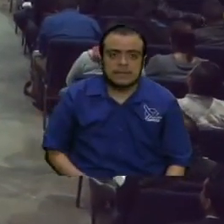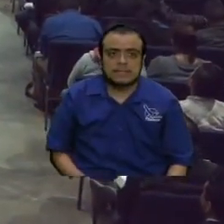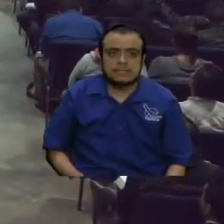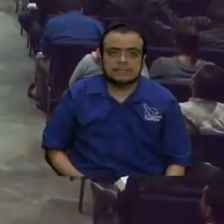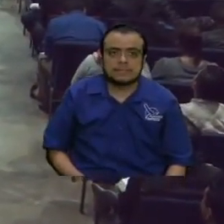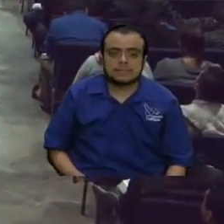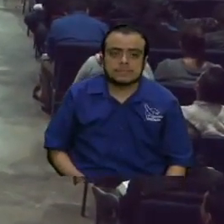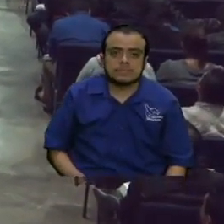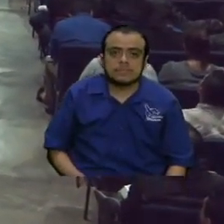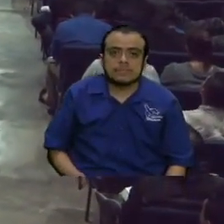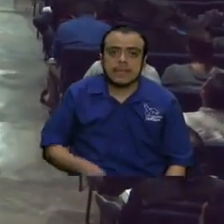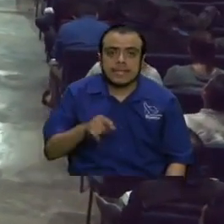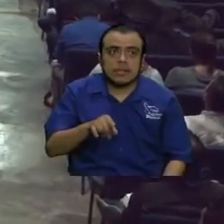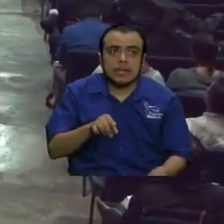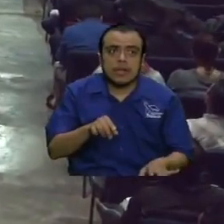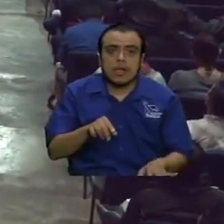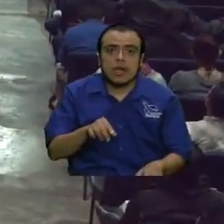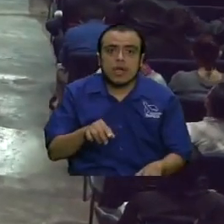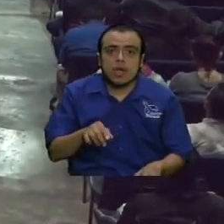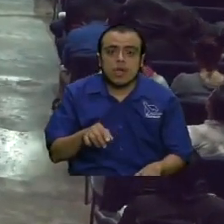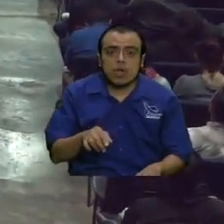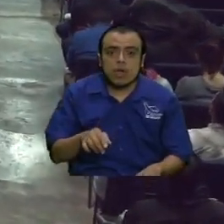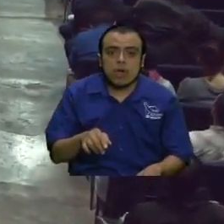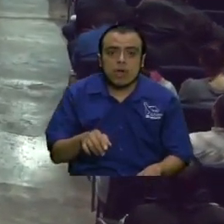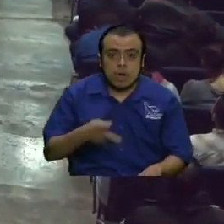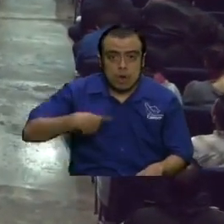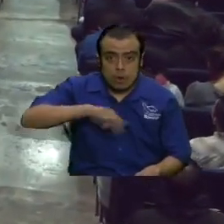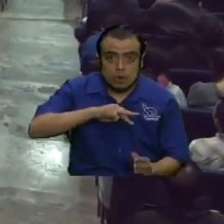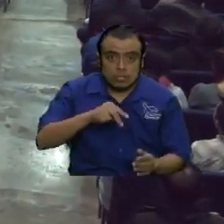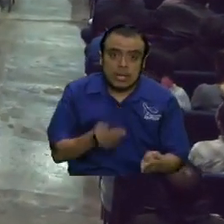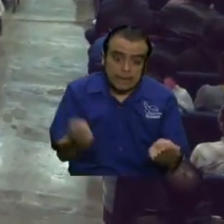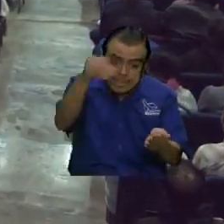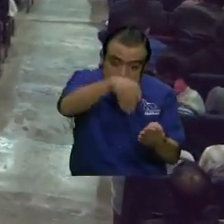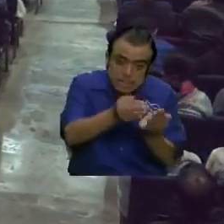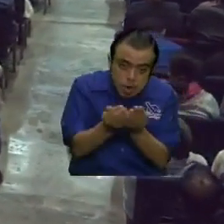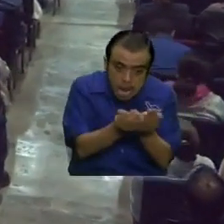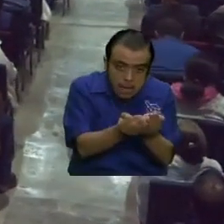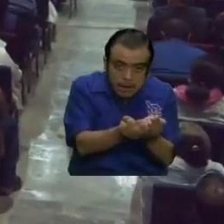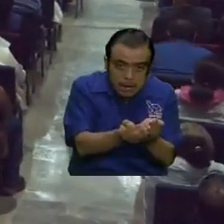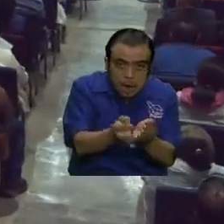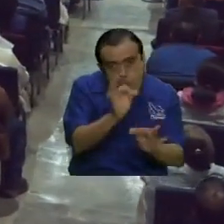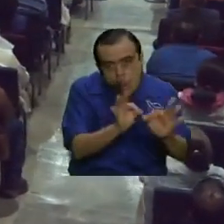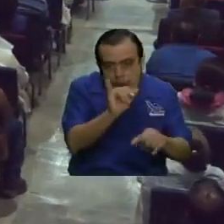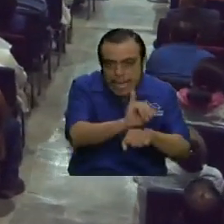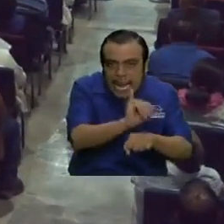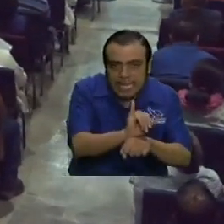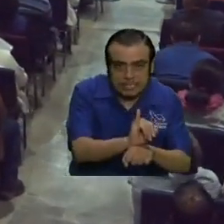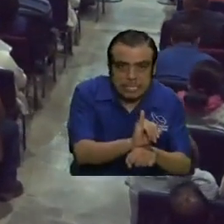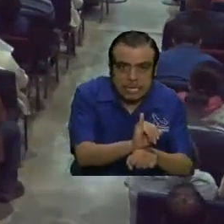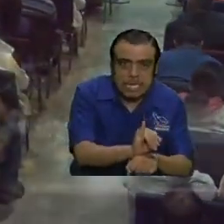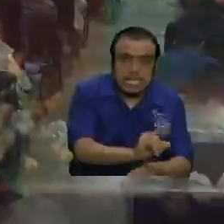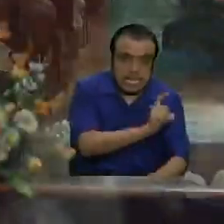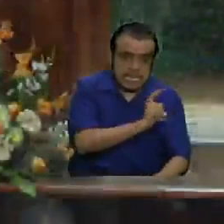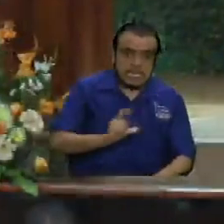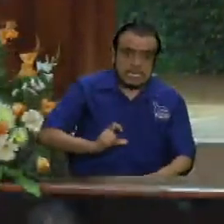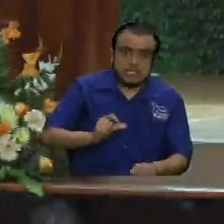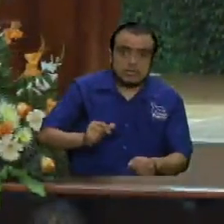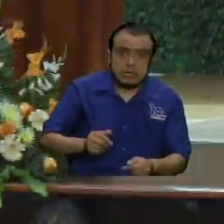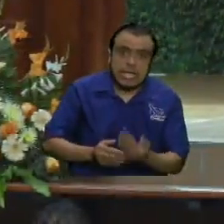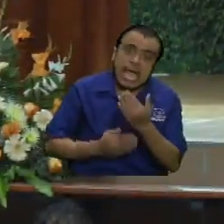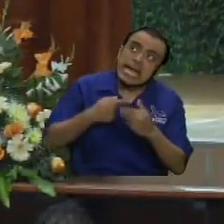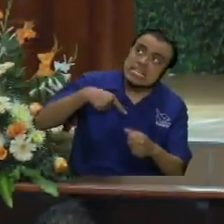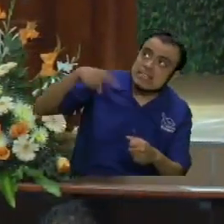Esos son, nosotros ya vamos en la barca, nosotros ya vamos en la iglesia. Cristo ya ascendió al monte.